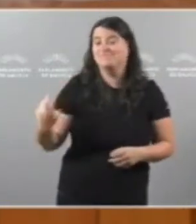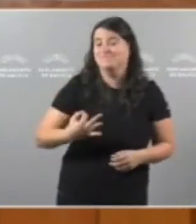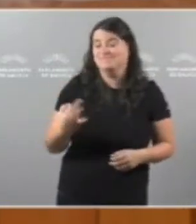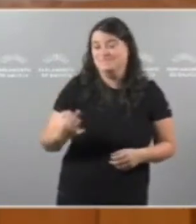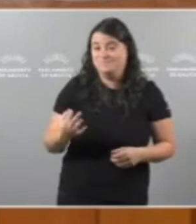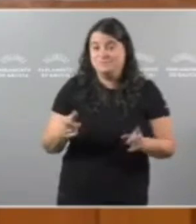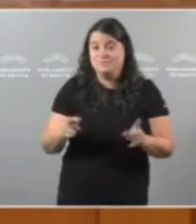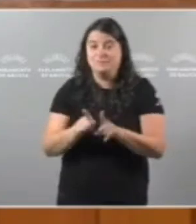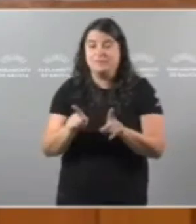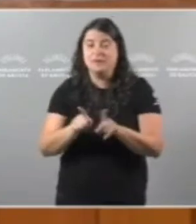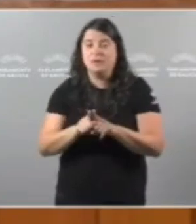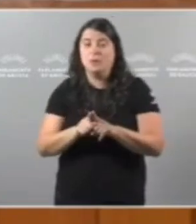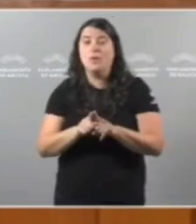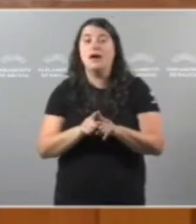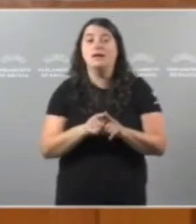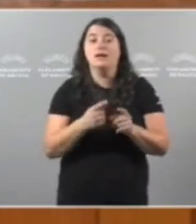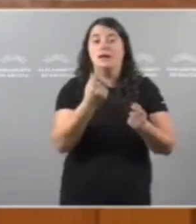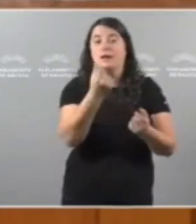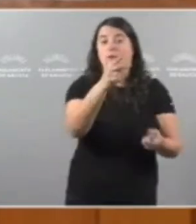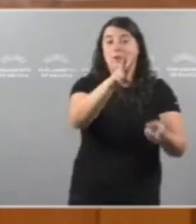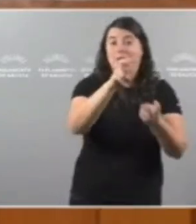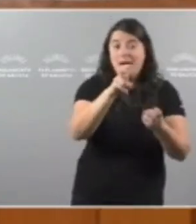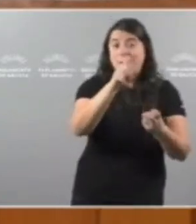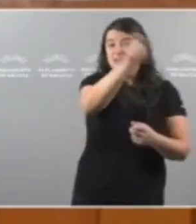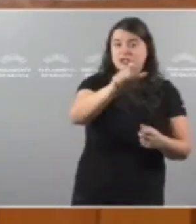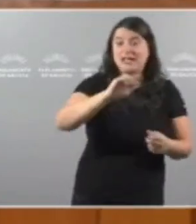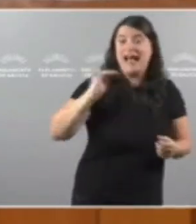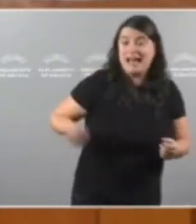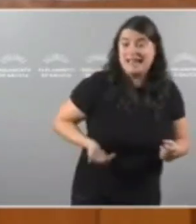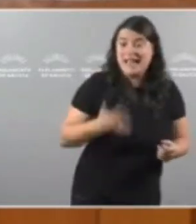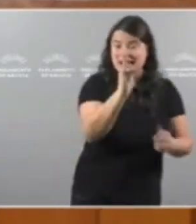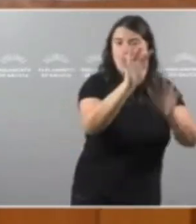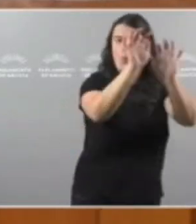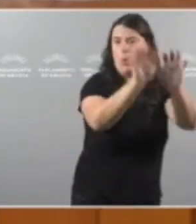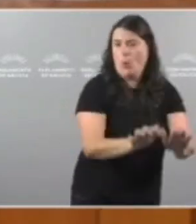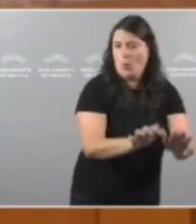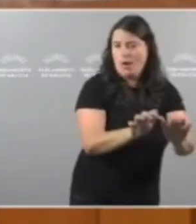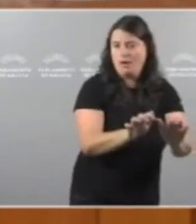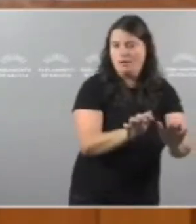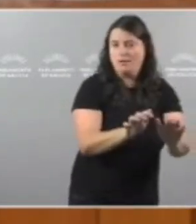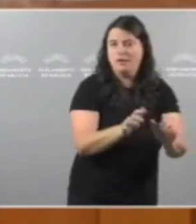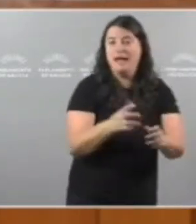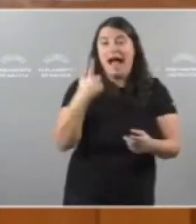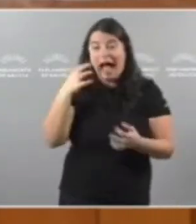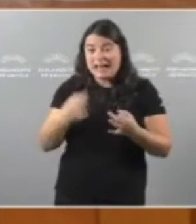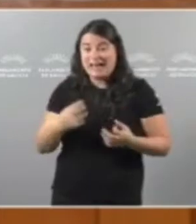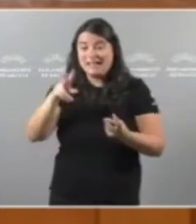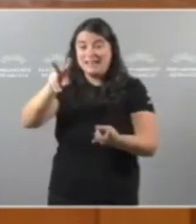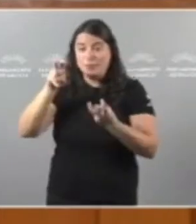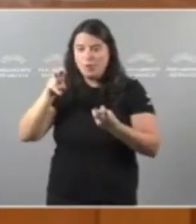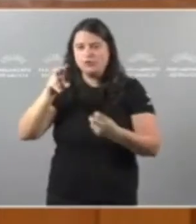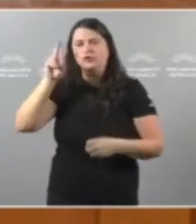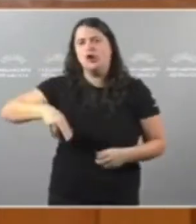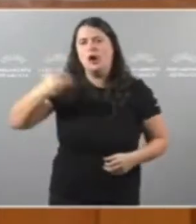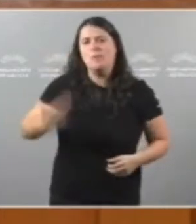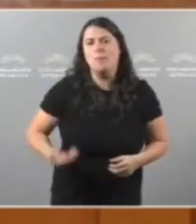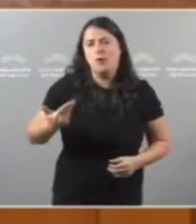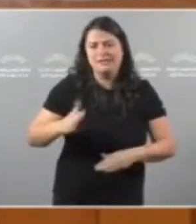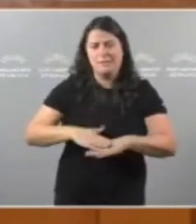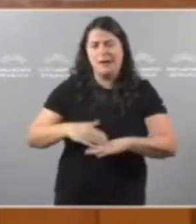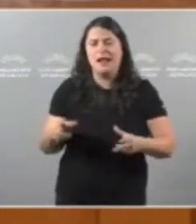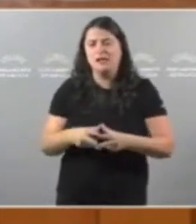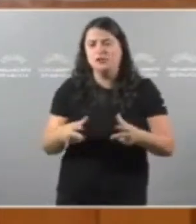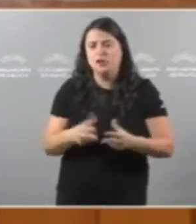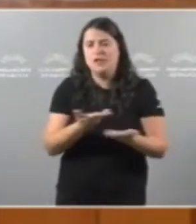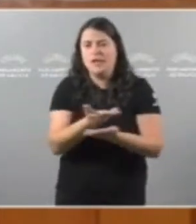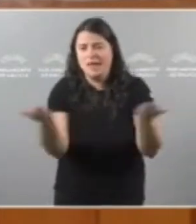baixarlle máis os impostos a que máis ten Ignorando que os impostos son fundamentais Para unha sociedade na que